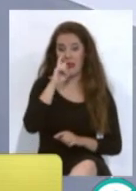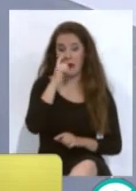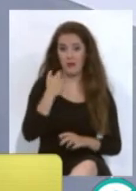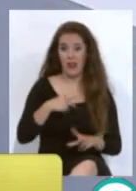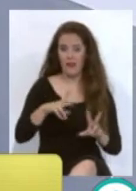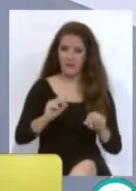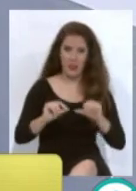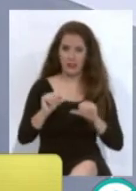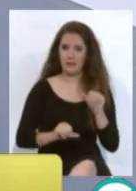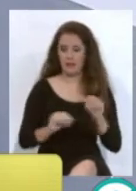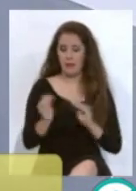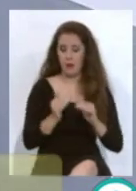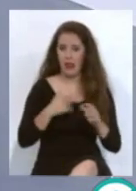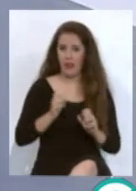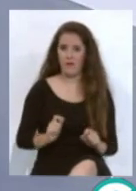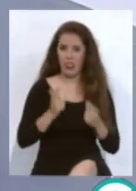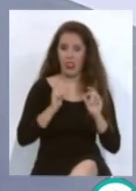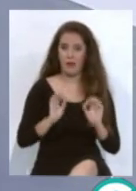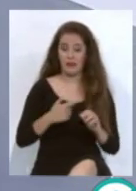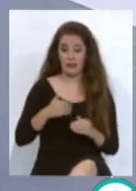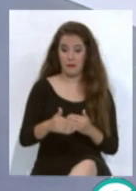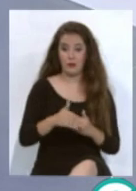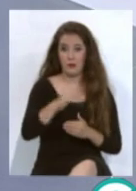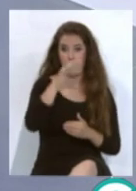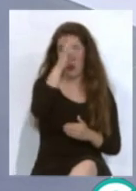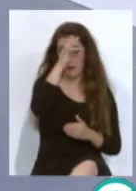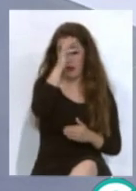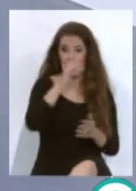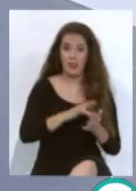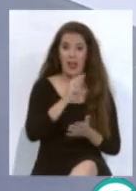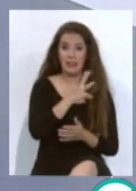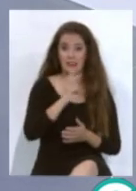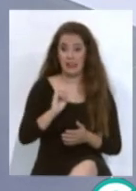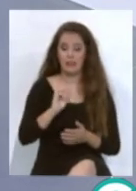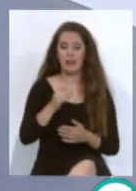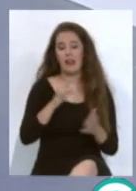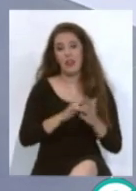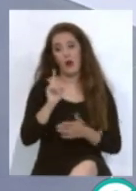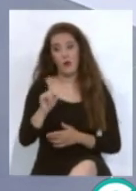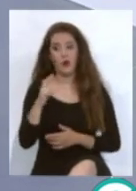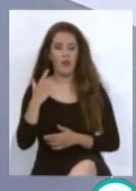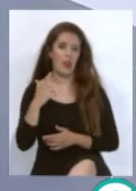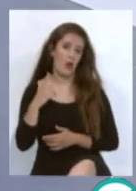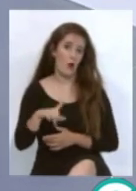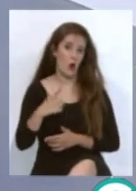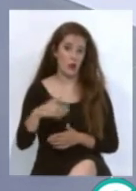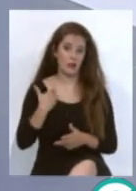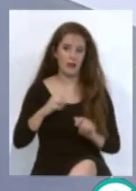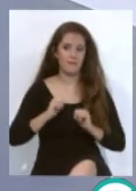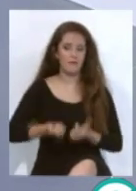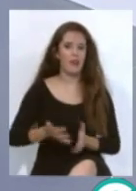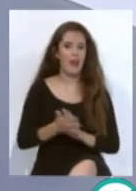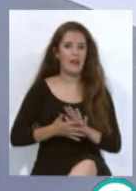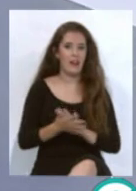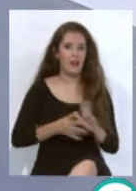la temporada oficialmente justamente el próximo domingo día 30 y el día 1 de julio ya se empezará a hablar de una